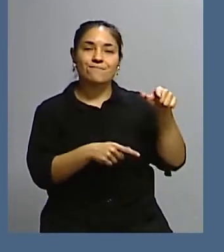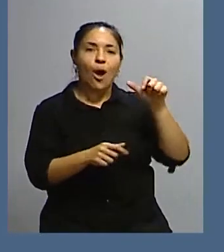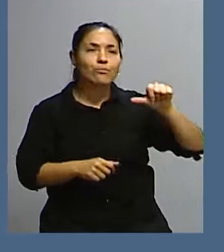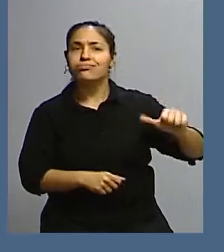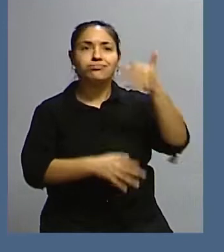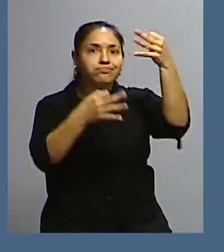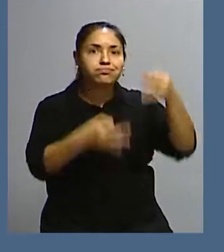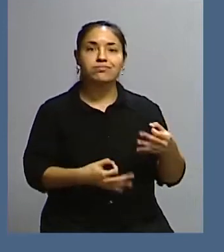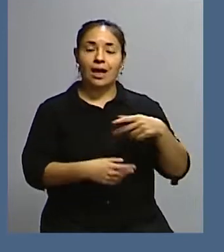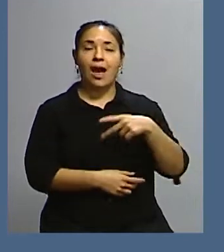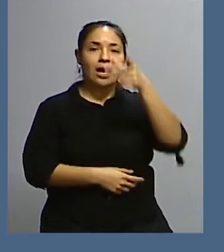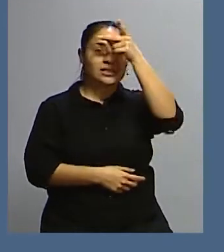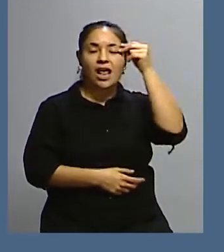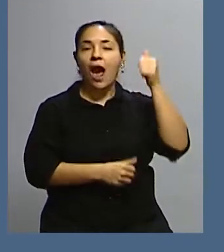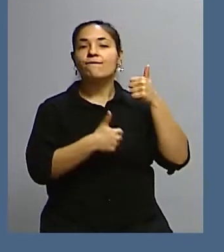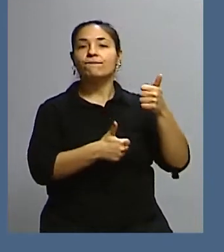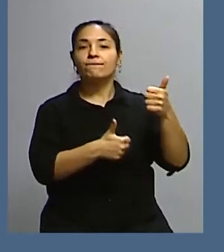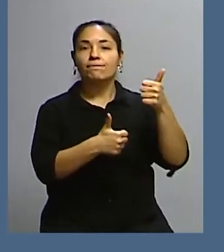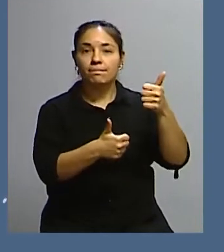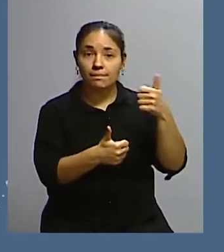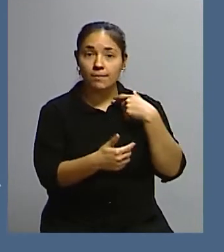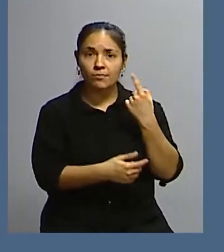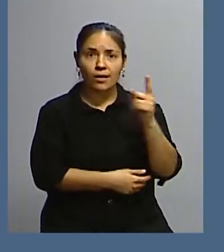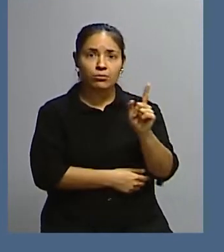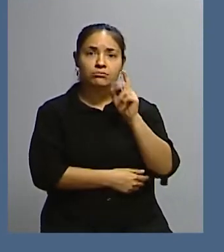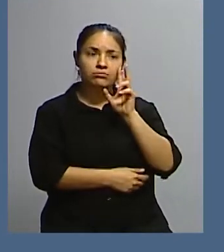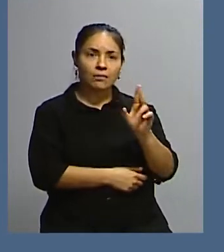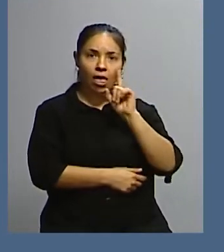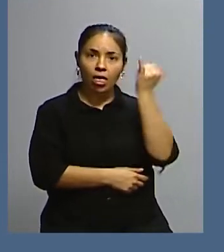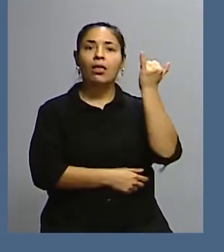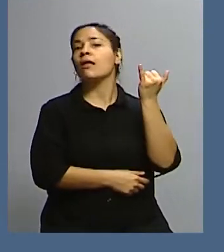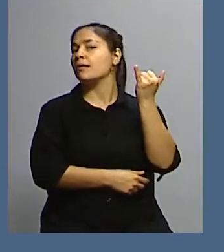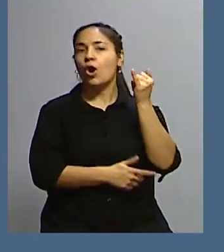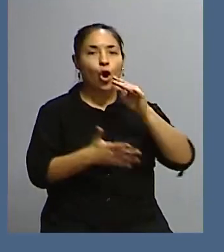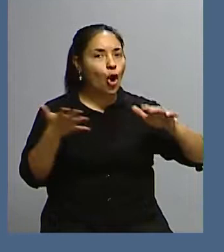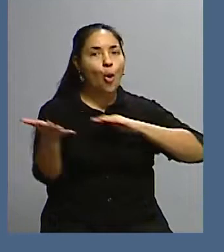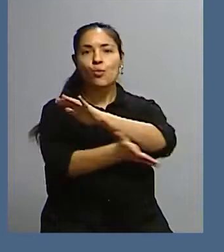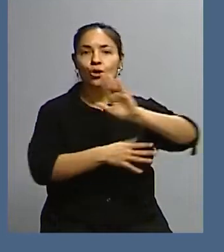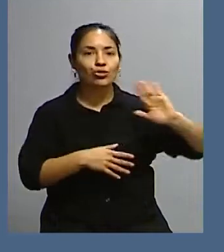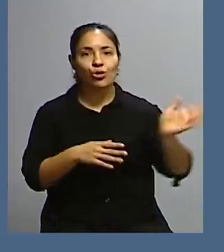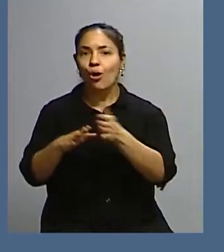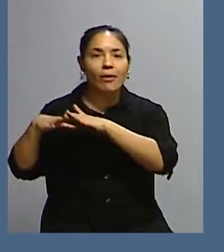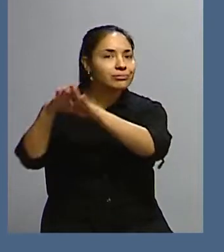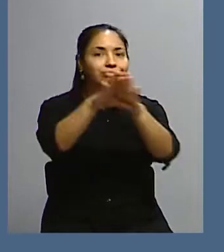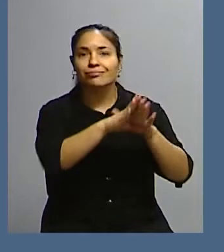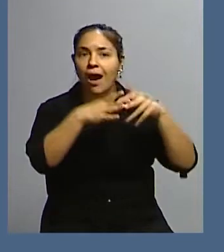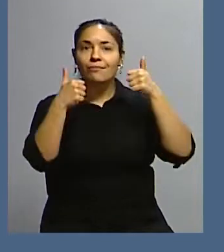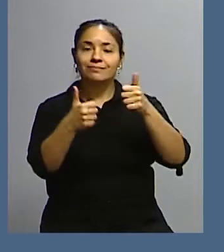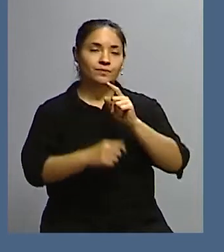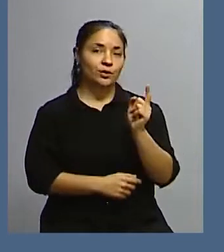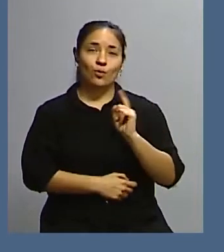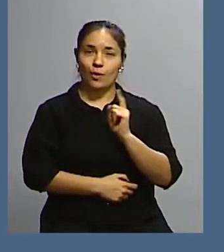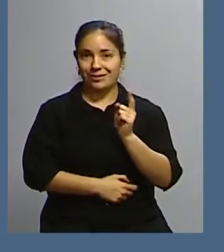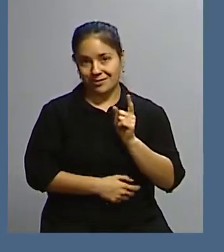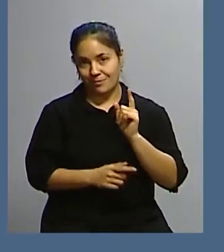decía, ah, bueno, pero Chile está bien y se descubrió que no toda la población de Chile estaba bien. Eso como un poco para ya